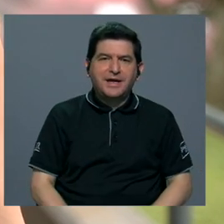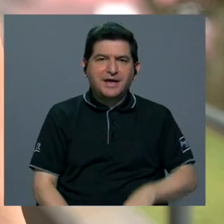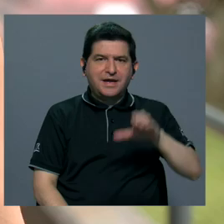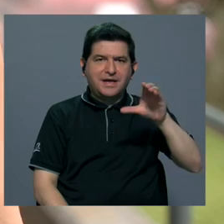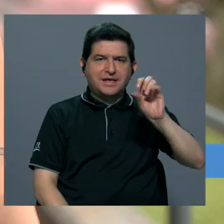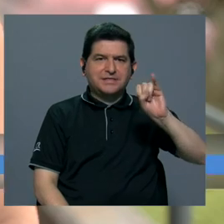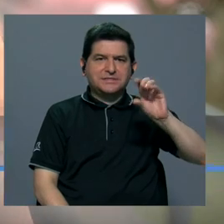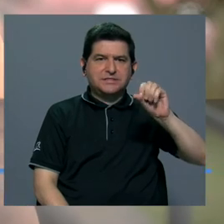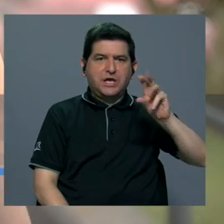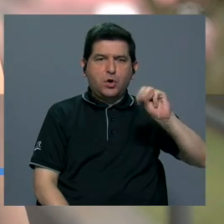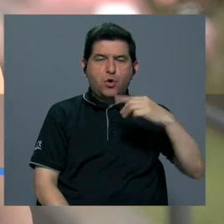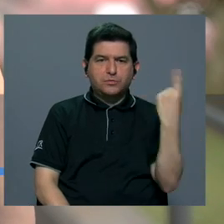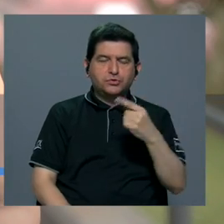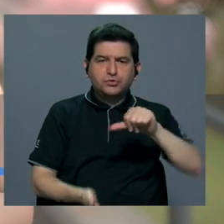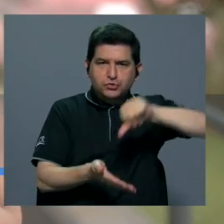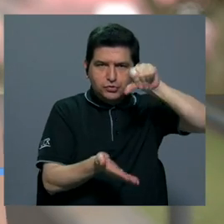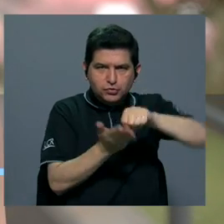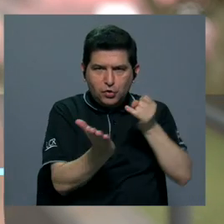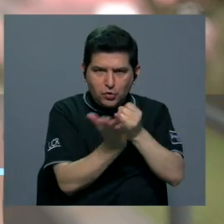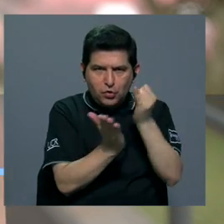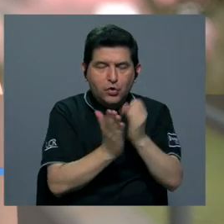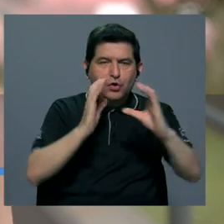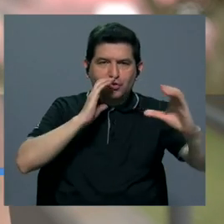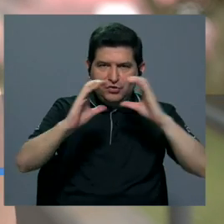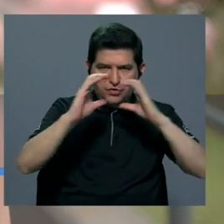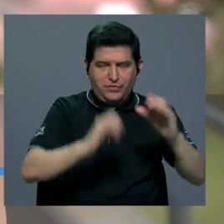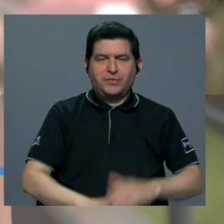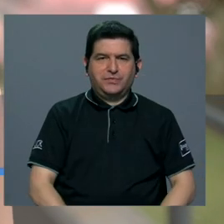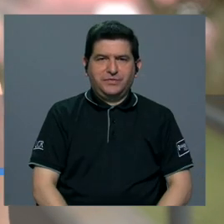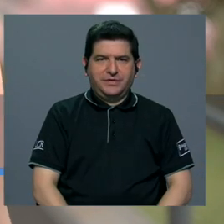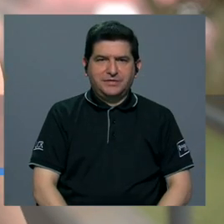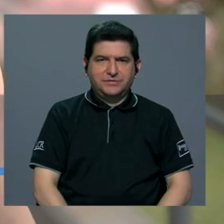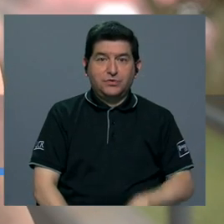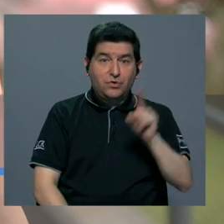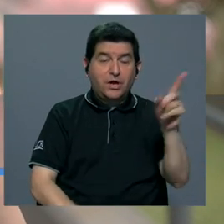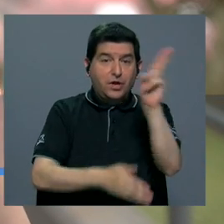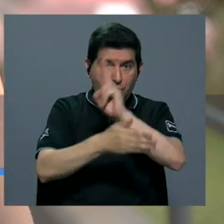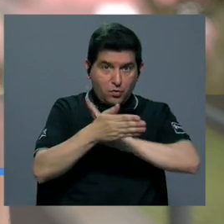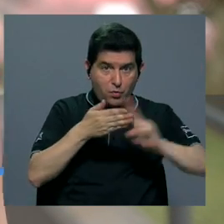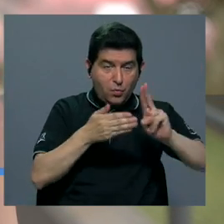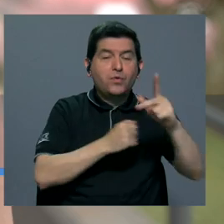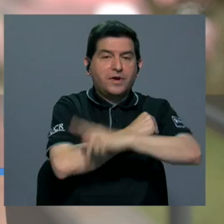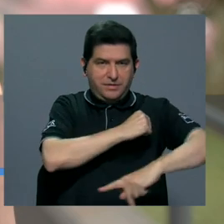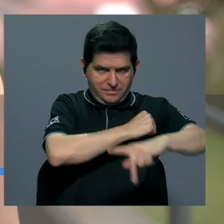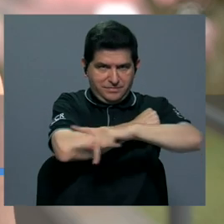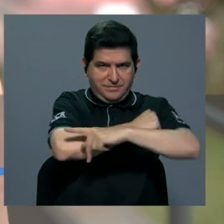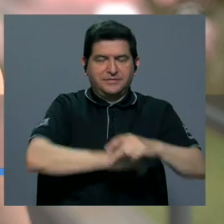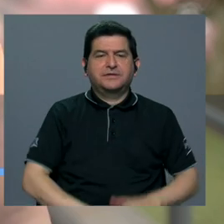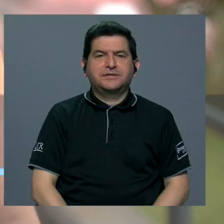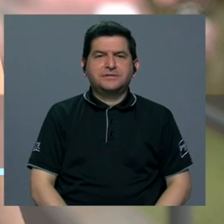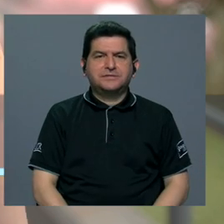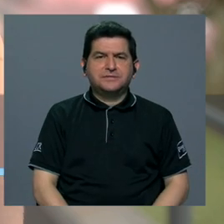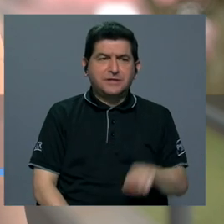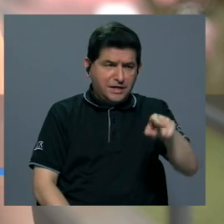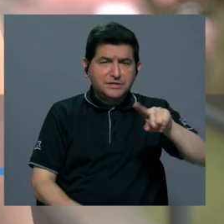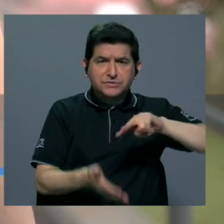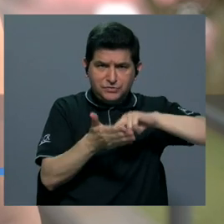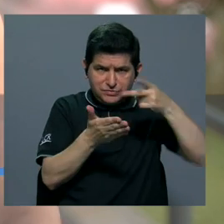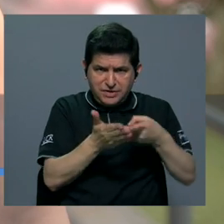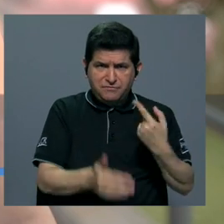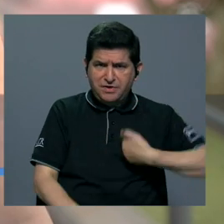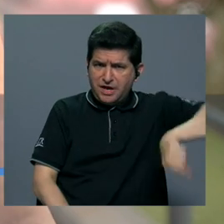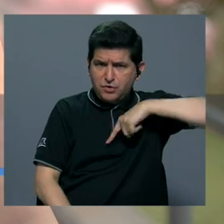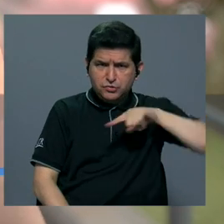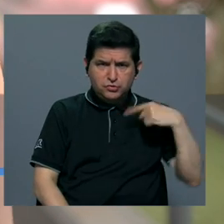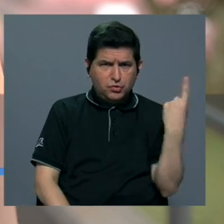SICOM es el único centro de investigación en comunicación de una universidad en el país. Esto no ha significado que hemos estado